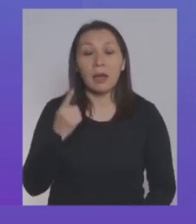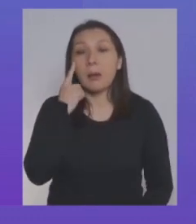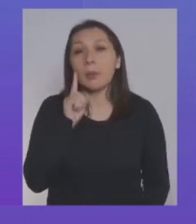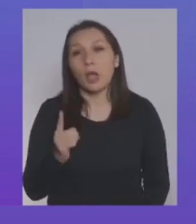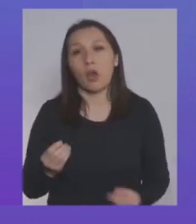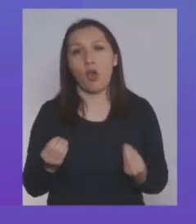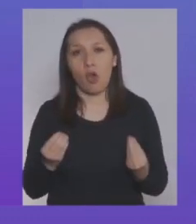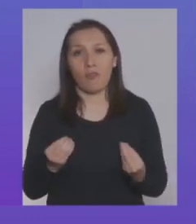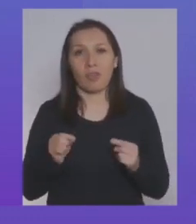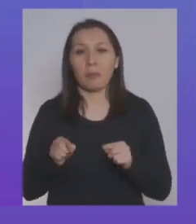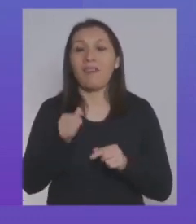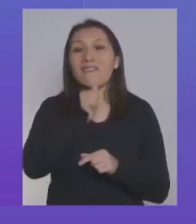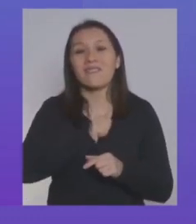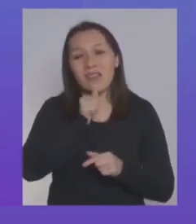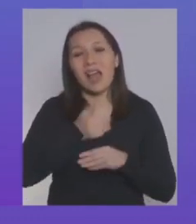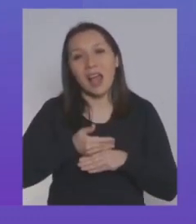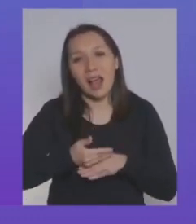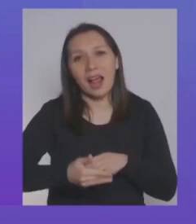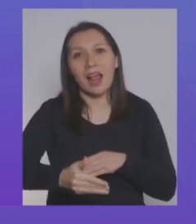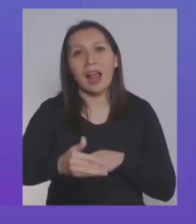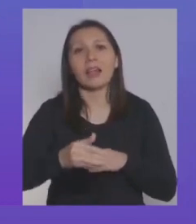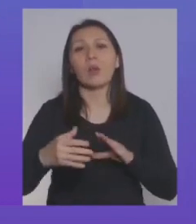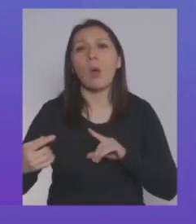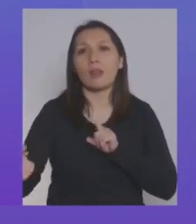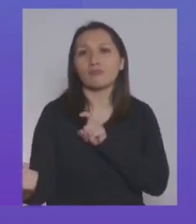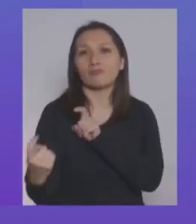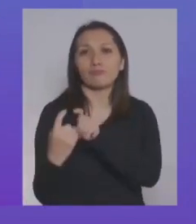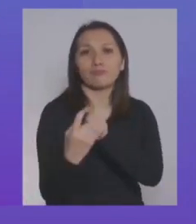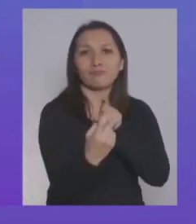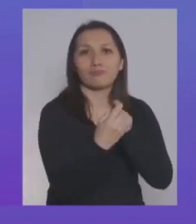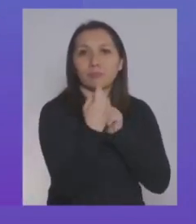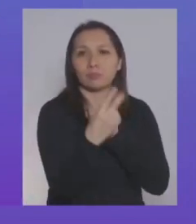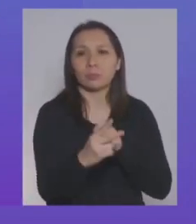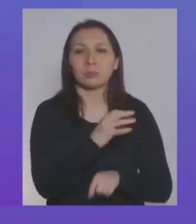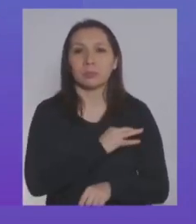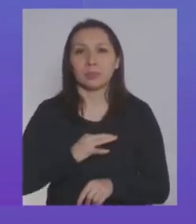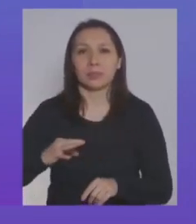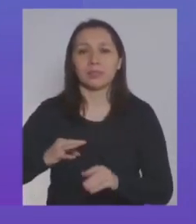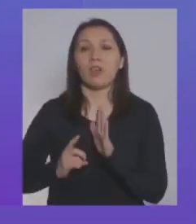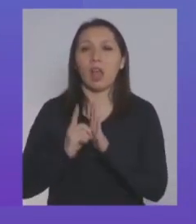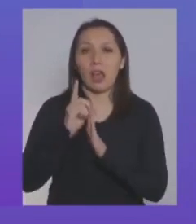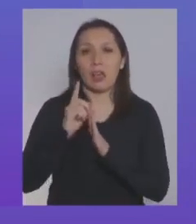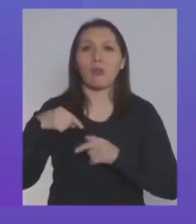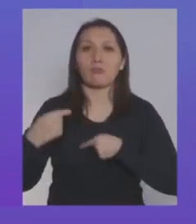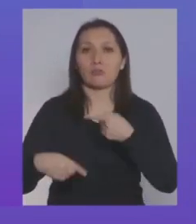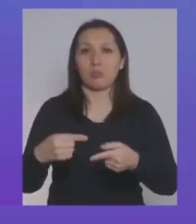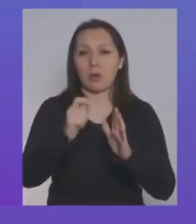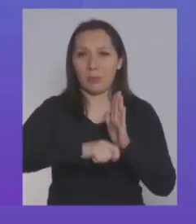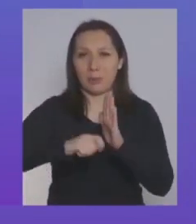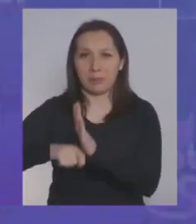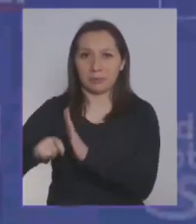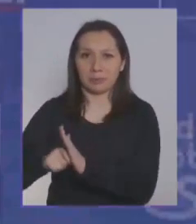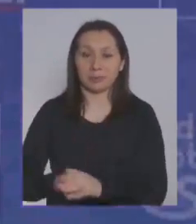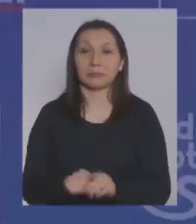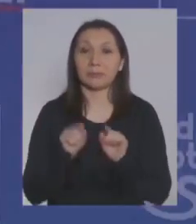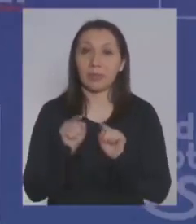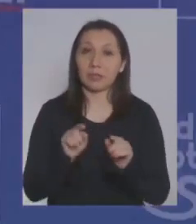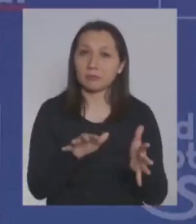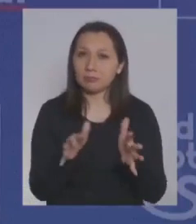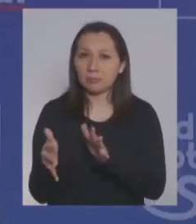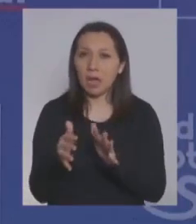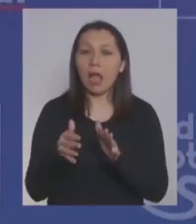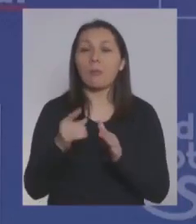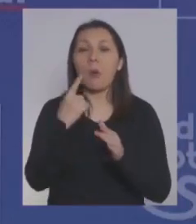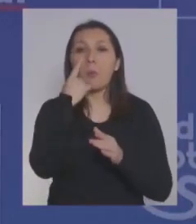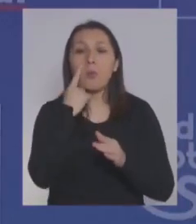obviamente todavía nos falta mucha conexión que la vamos a ir desarrollando en los próximos meses. Eso es más o menos